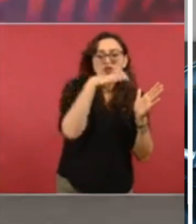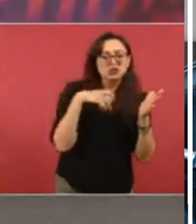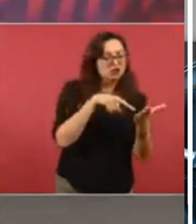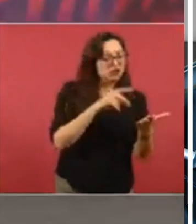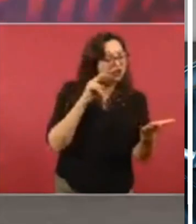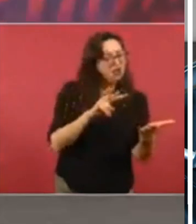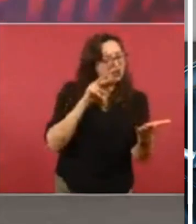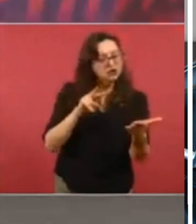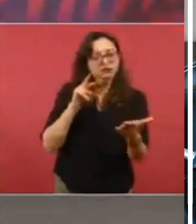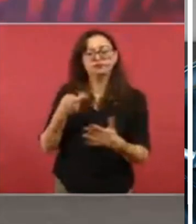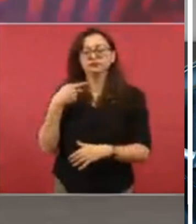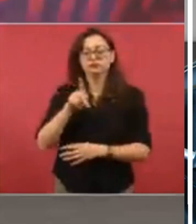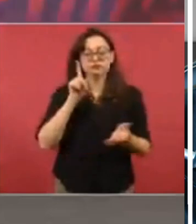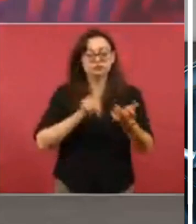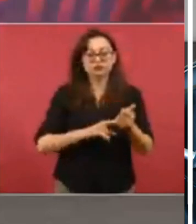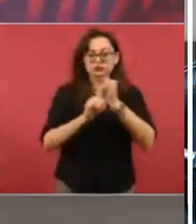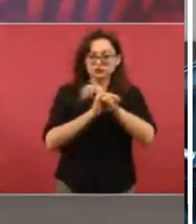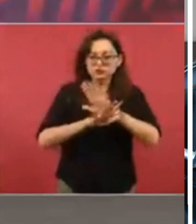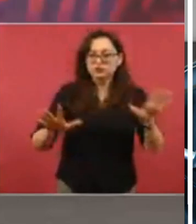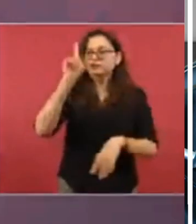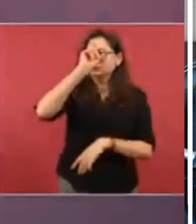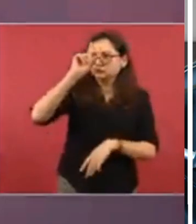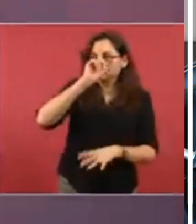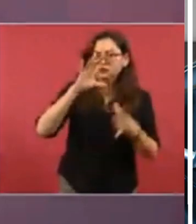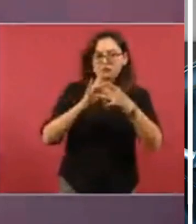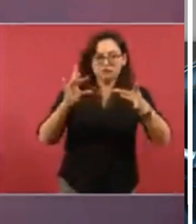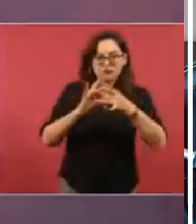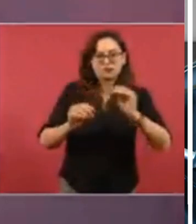a orientar a concientizar